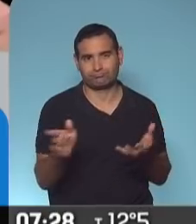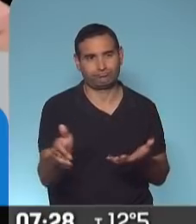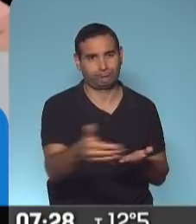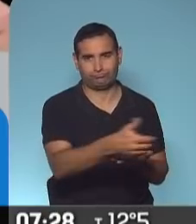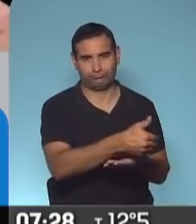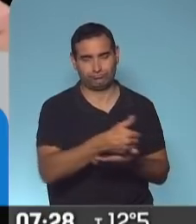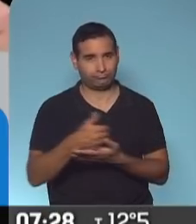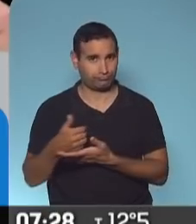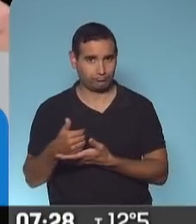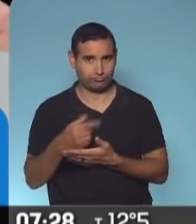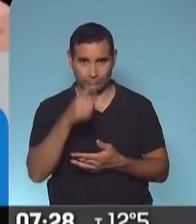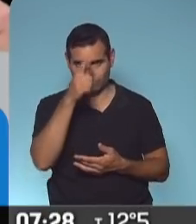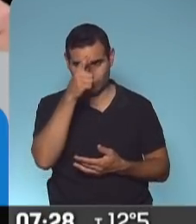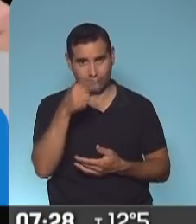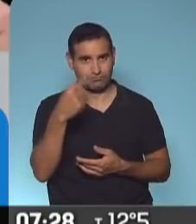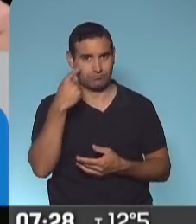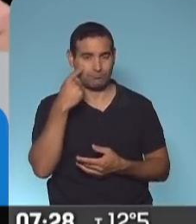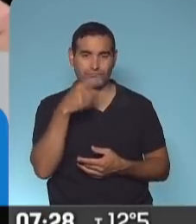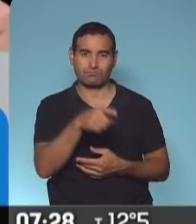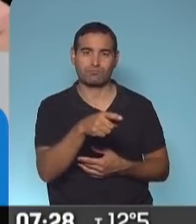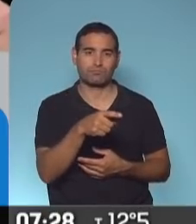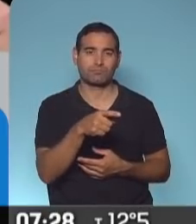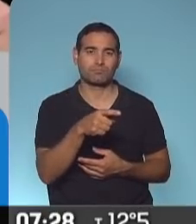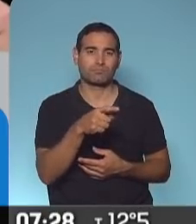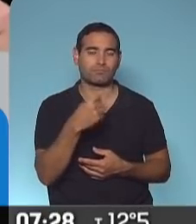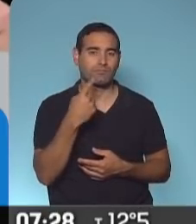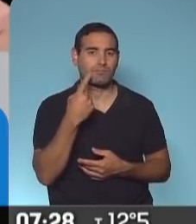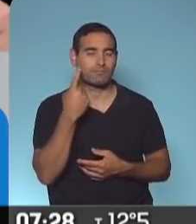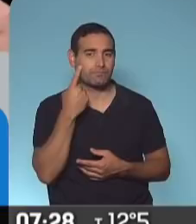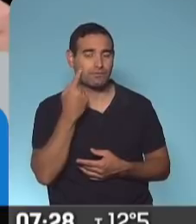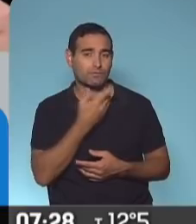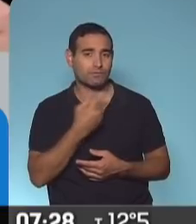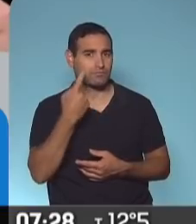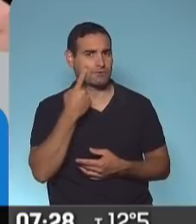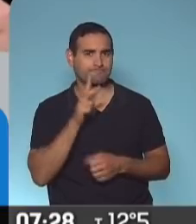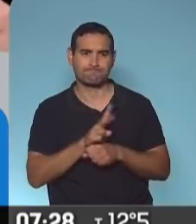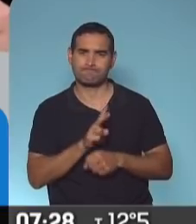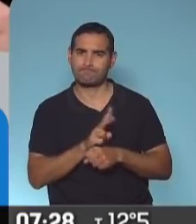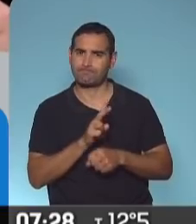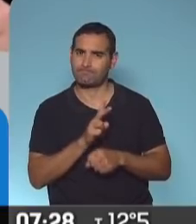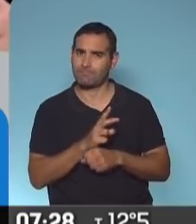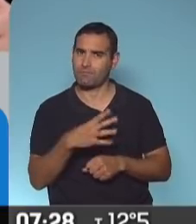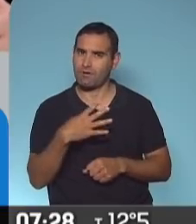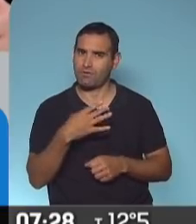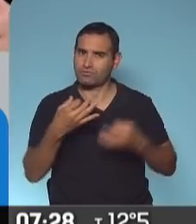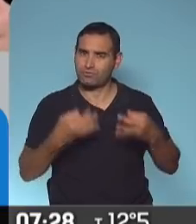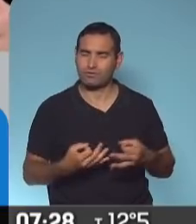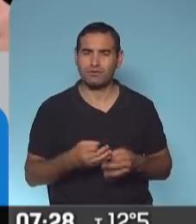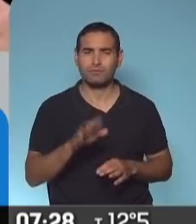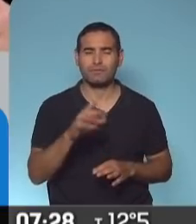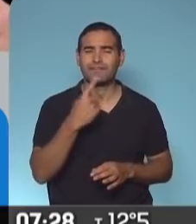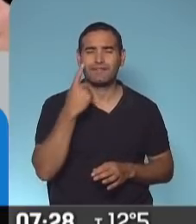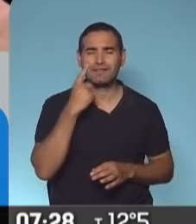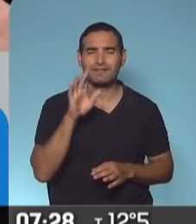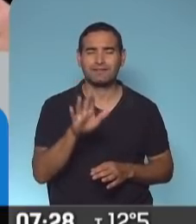justamente, esto nos llevó a que podamos, de alguna manera, ser preventivos en este caso, en cuanto a la seguridad, y también trabajar de manera